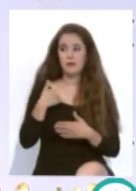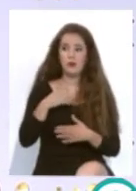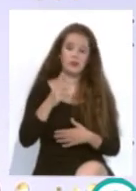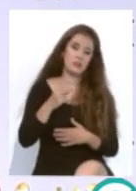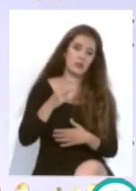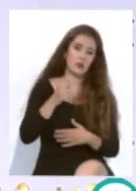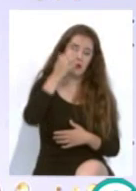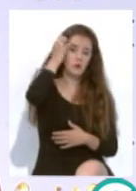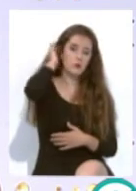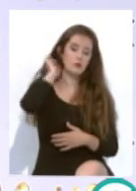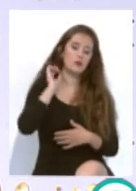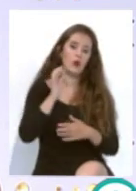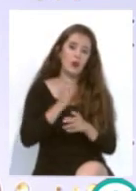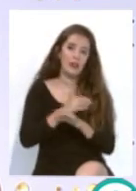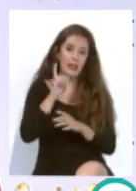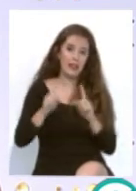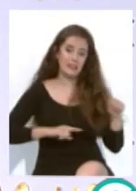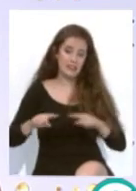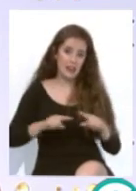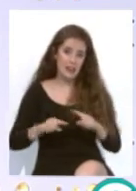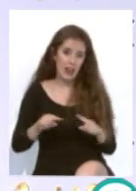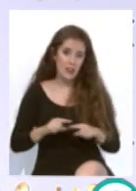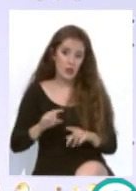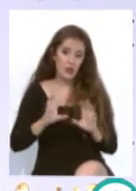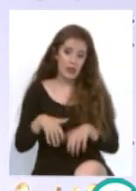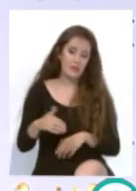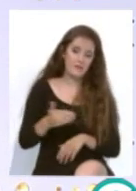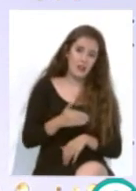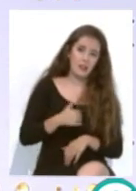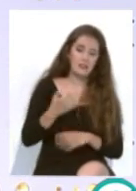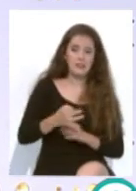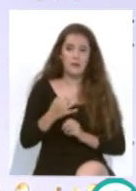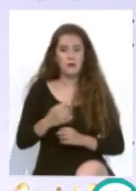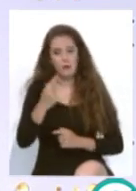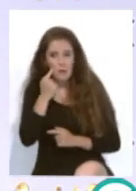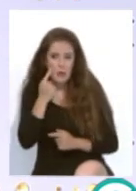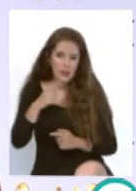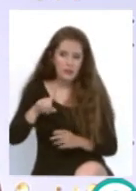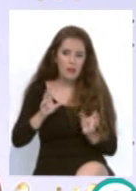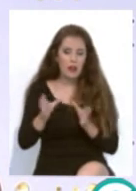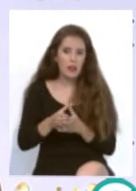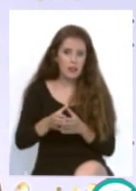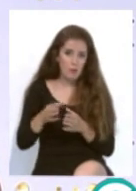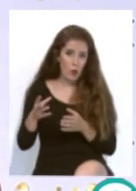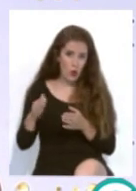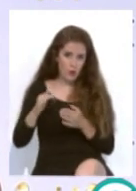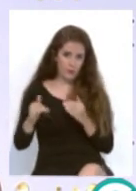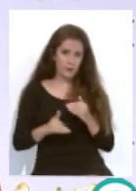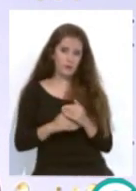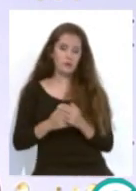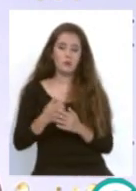entrenador del primer equipo solía ser sino el creador del Cádiz pues siempre estaba muy pendiente del equipo filial yo creo que todo eso depende también